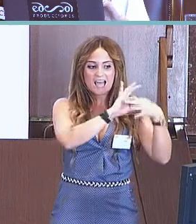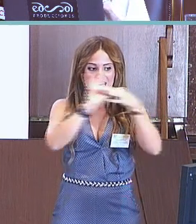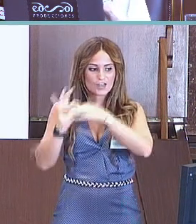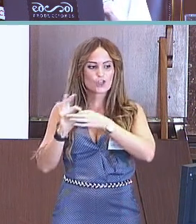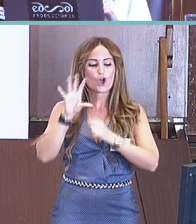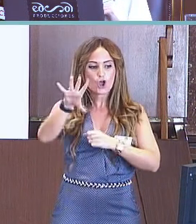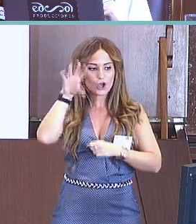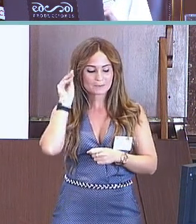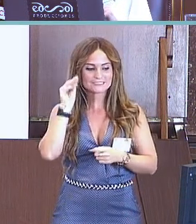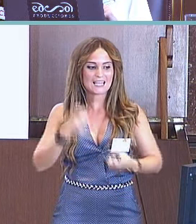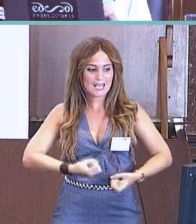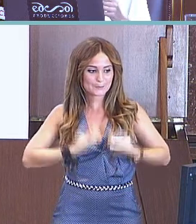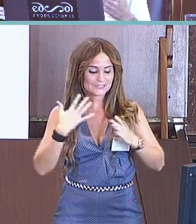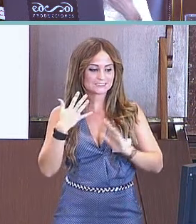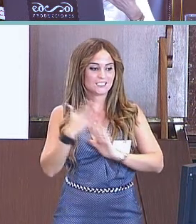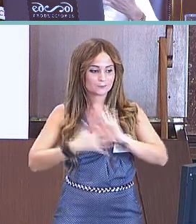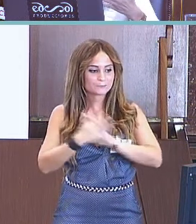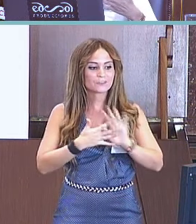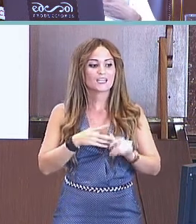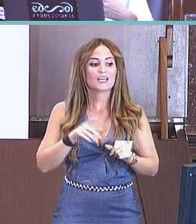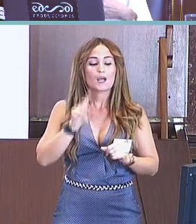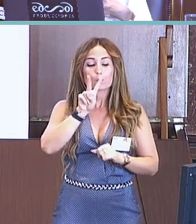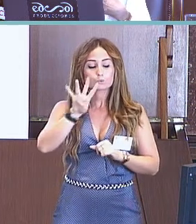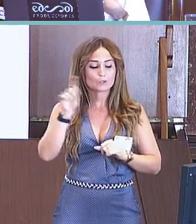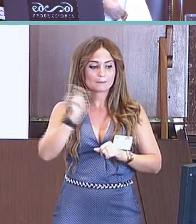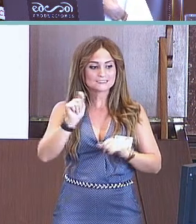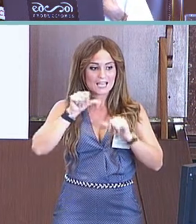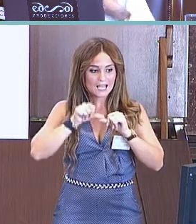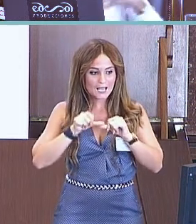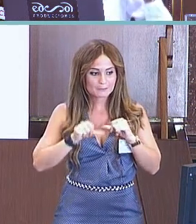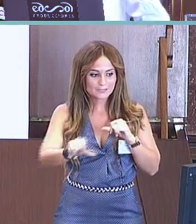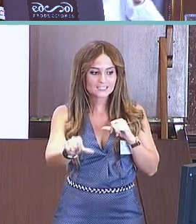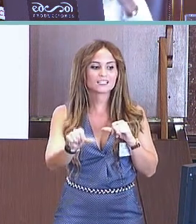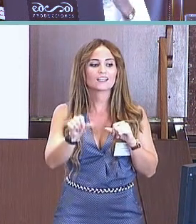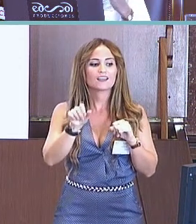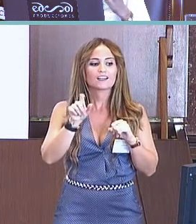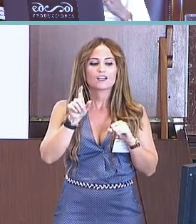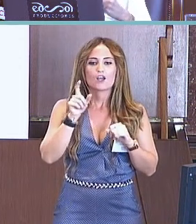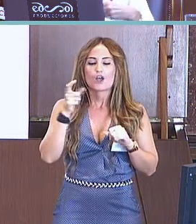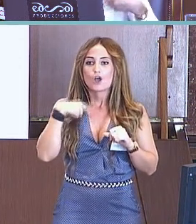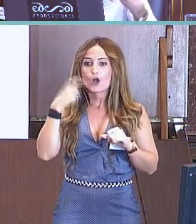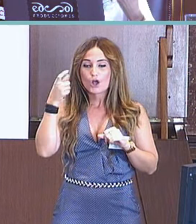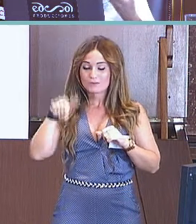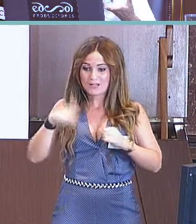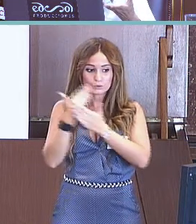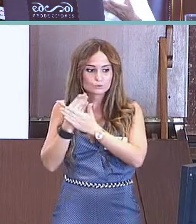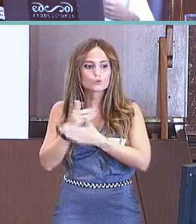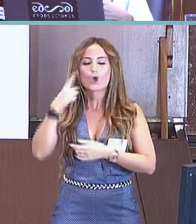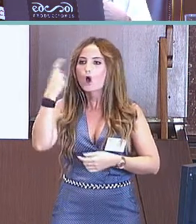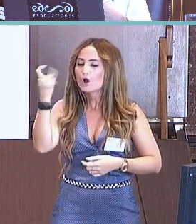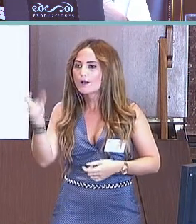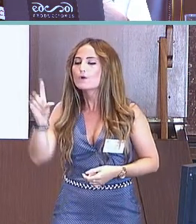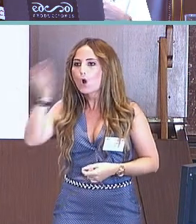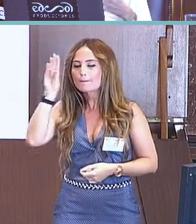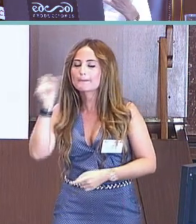y expresión, a partir de los 24 meses en nuestros estudios se comprenden más signos de los que se expresa.